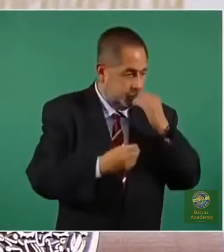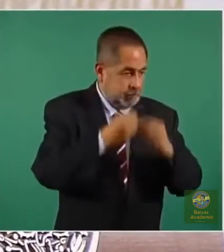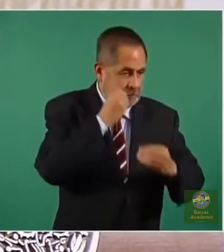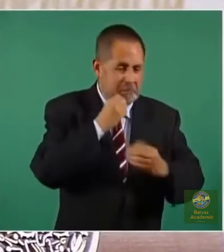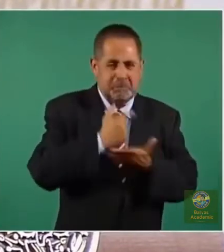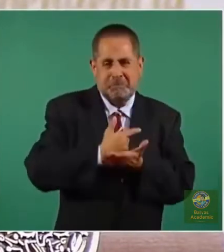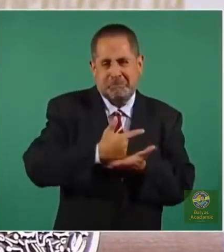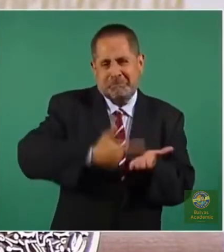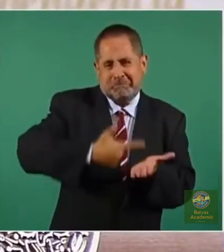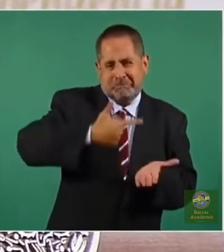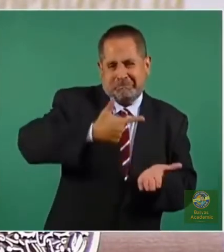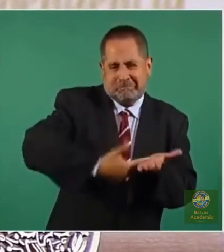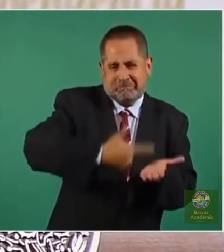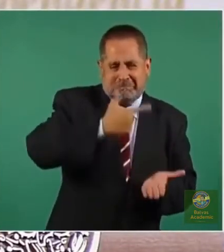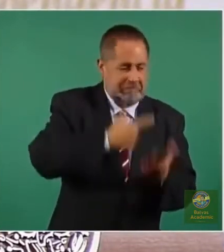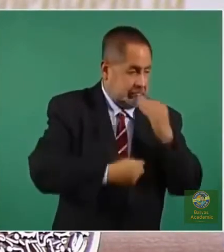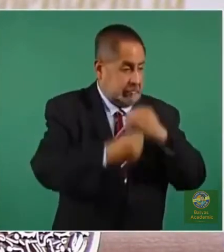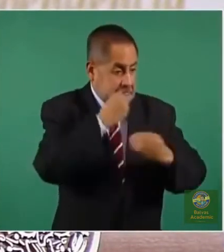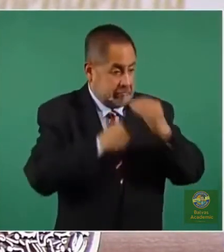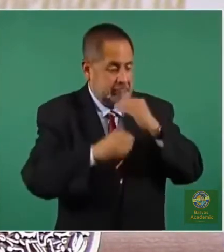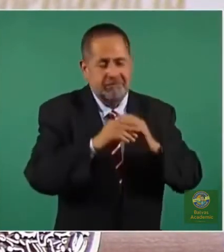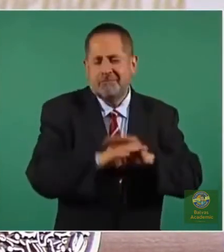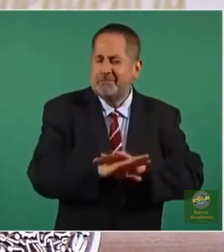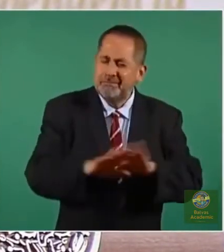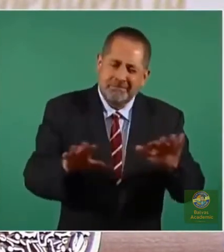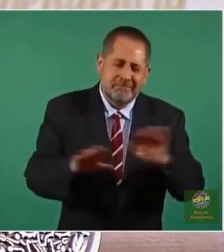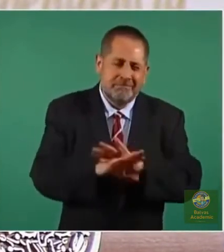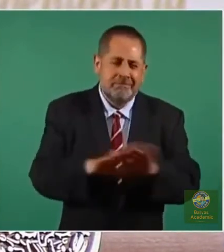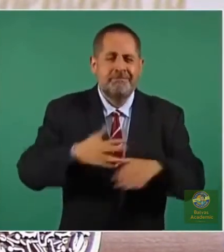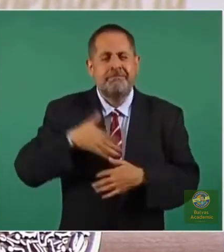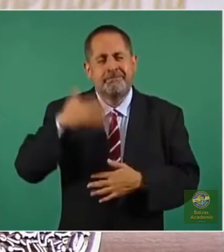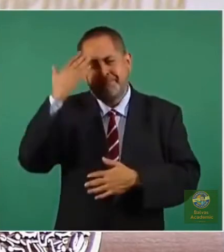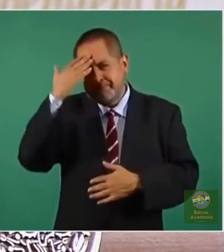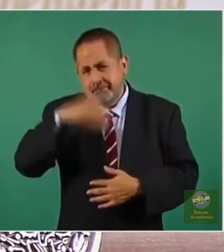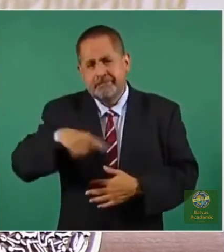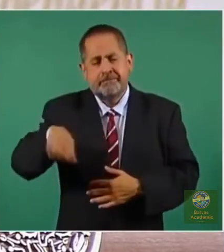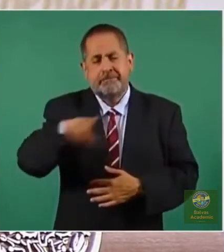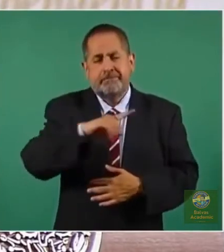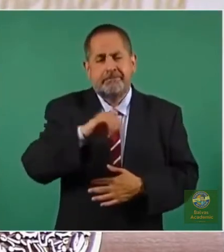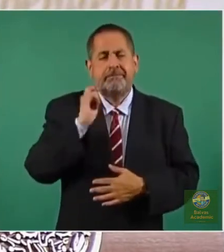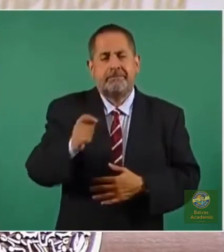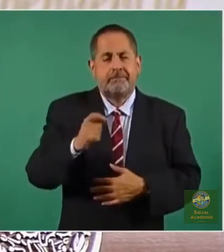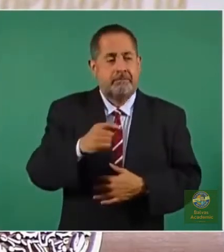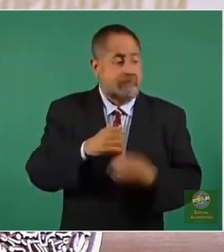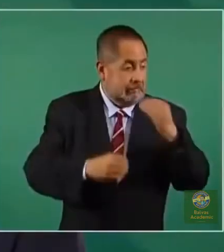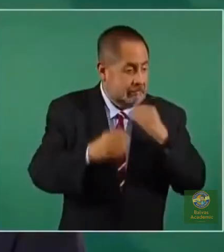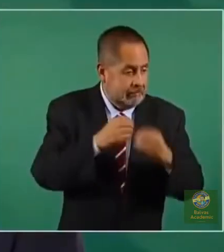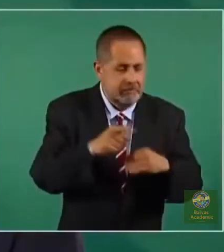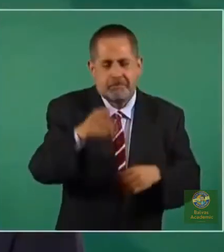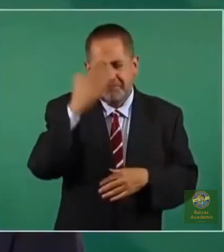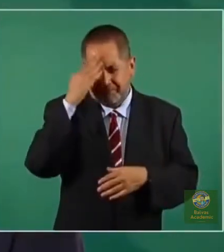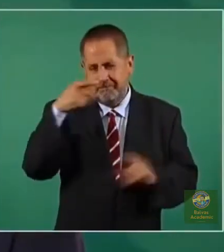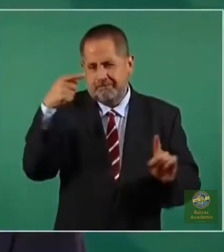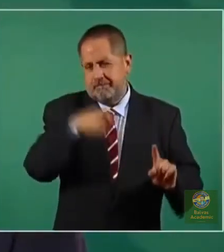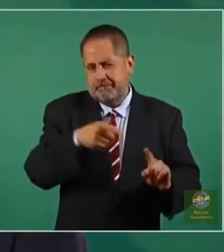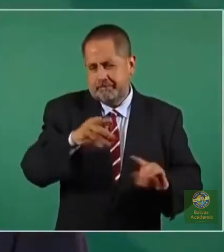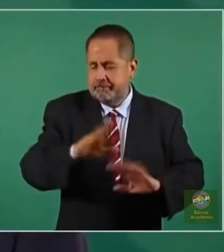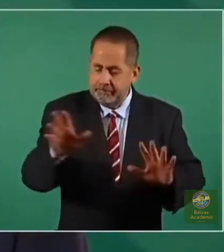Ya sabemos a lo que nos referimos,